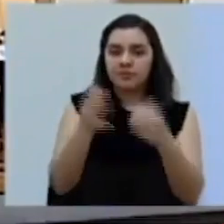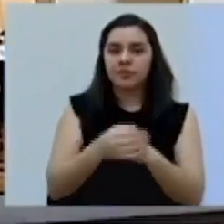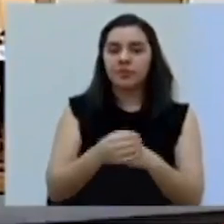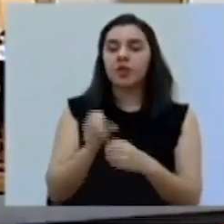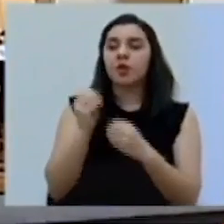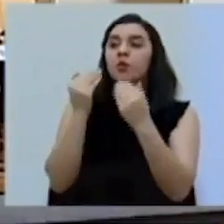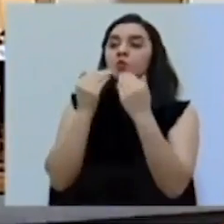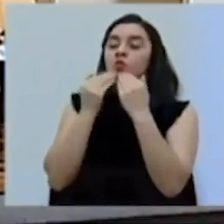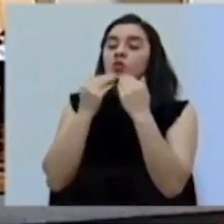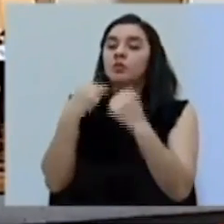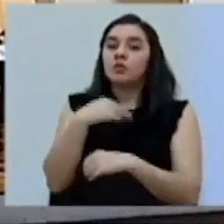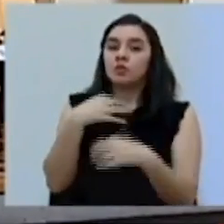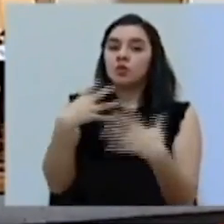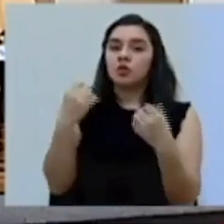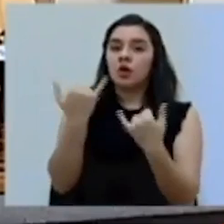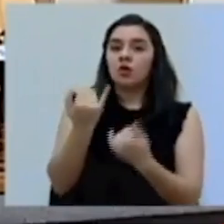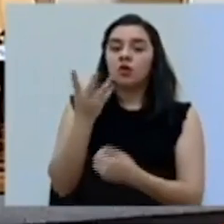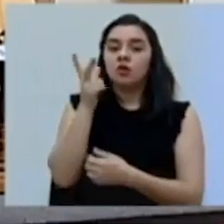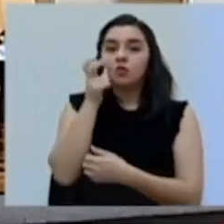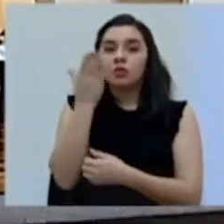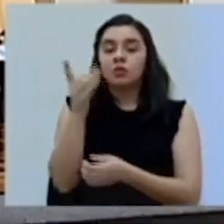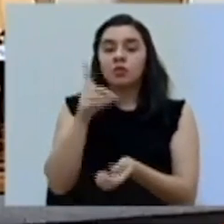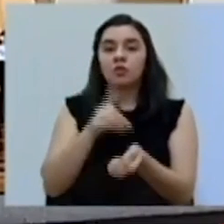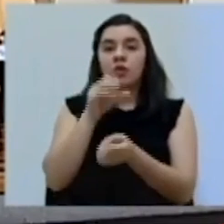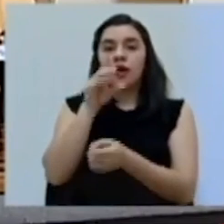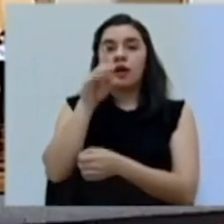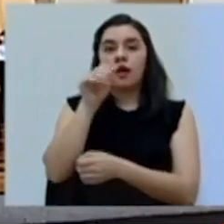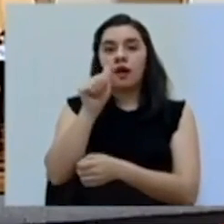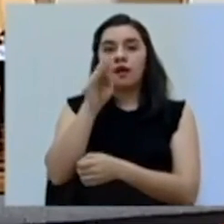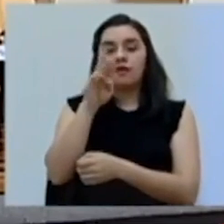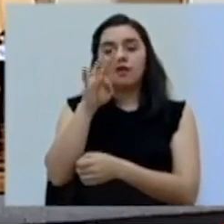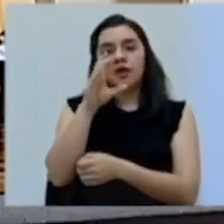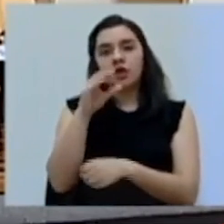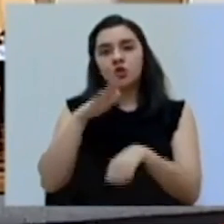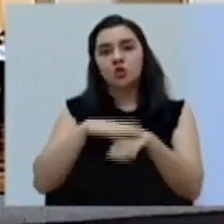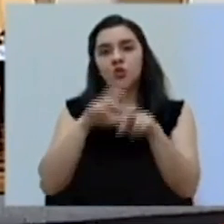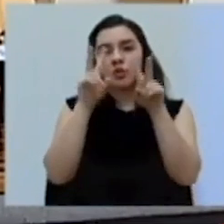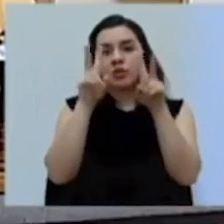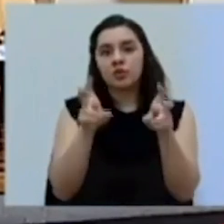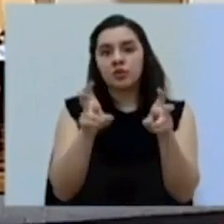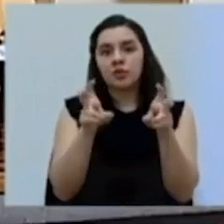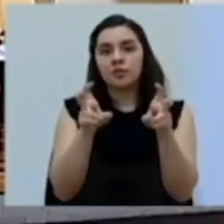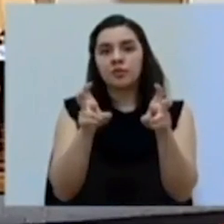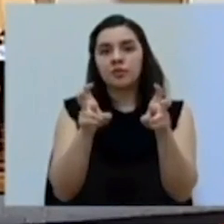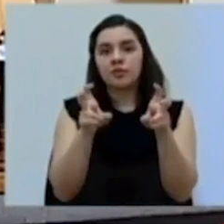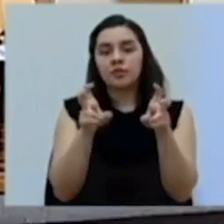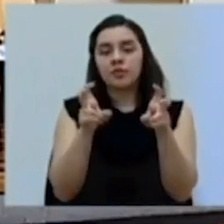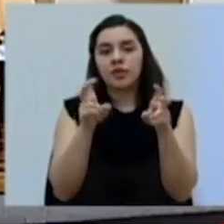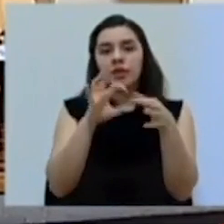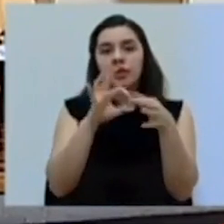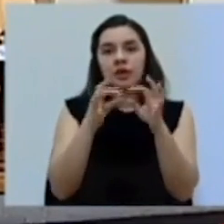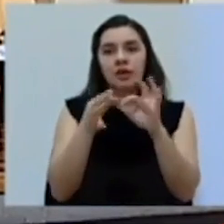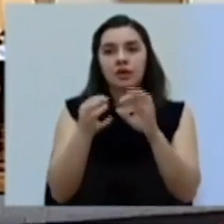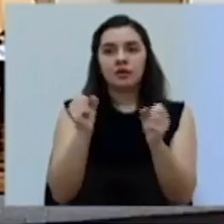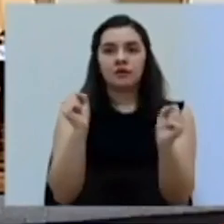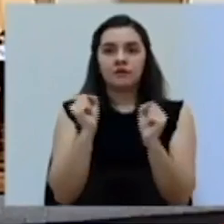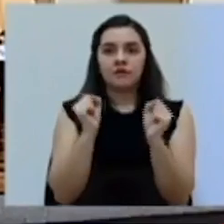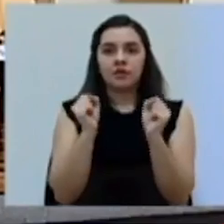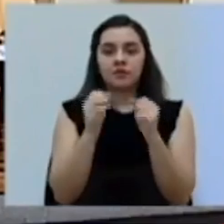gracias al ministro de Salud. Escuchamos a la doctora Abarca sobre el tema de la cadena de frío.